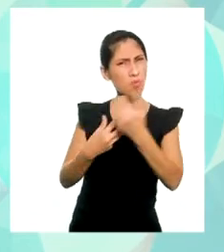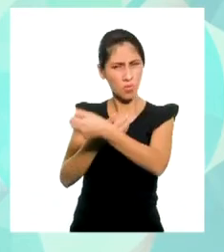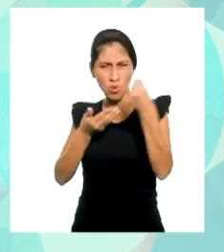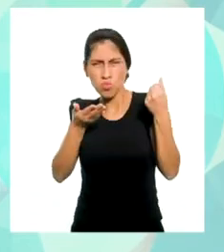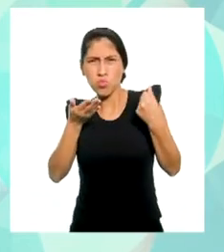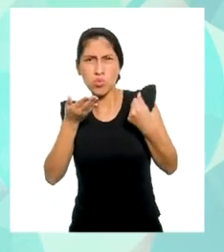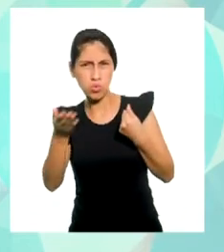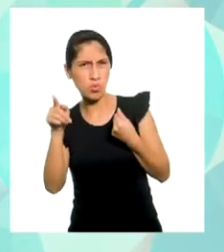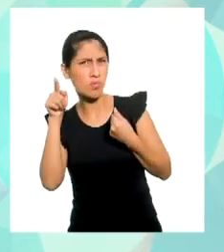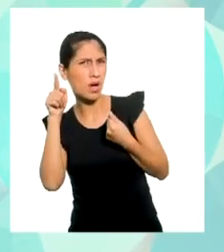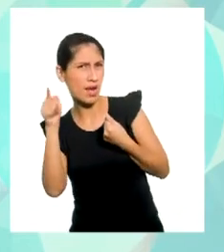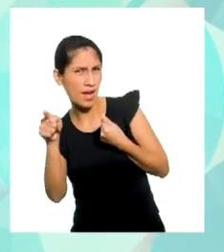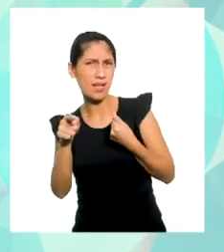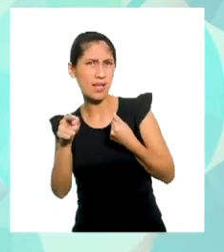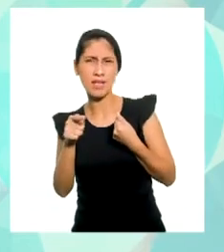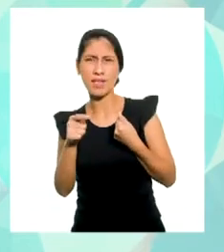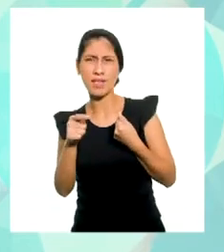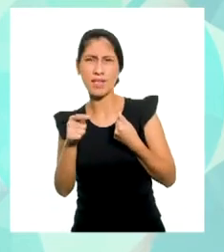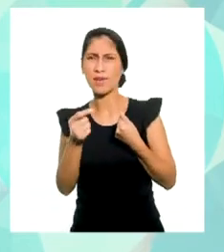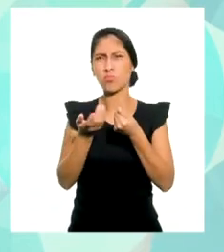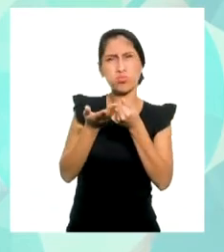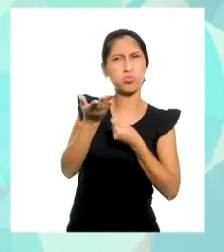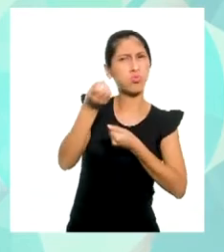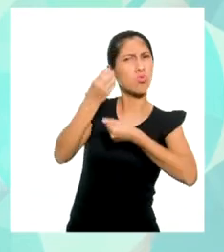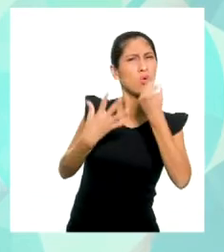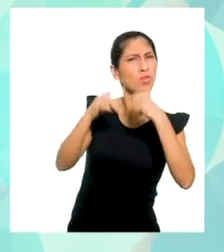horno para llegar a dicha temperatura?